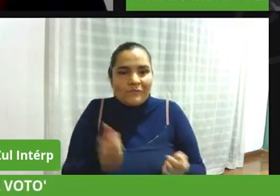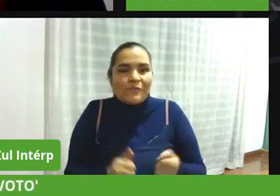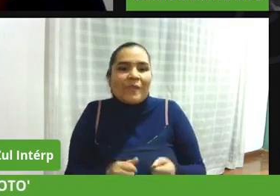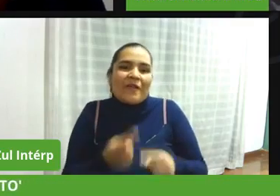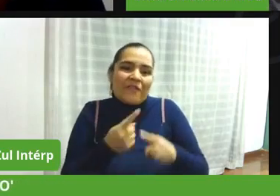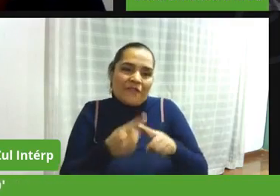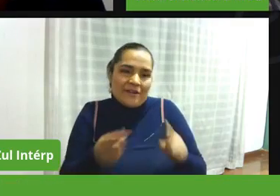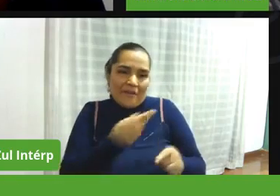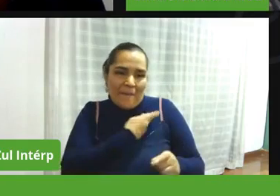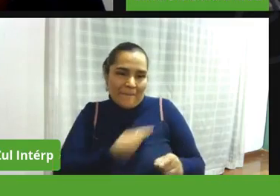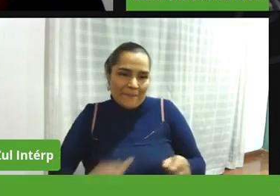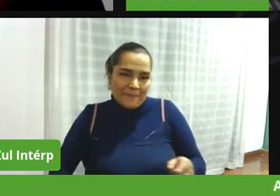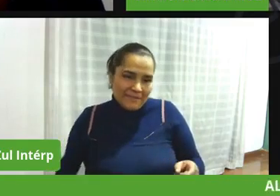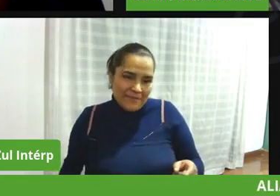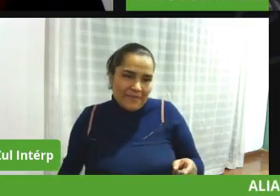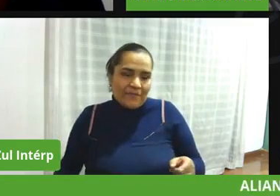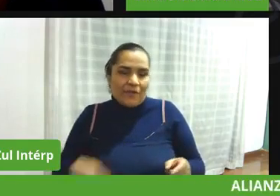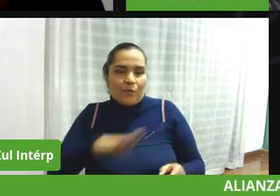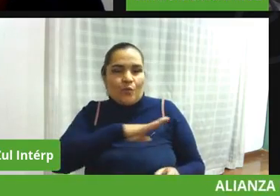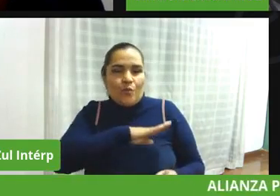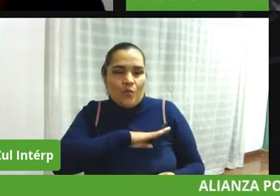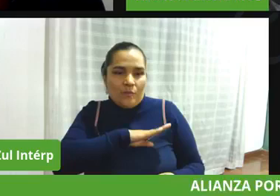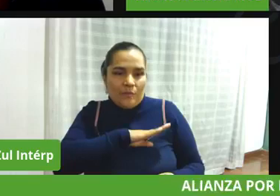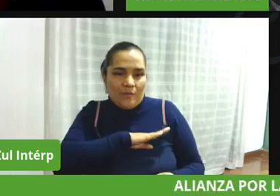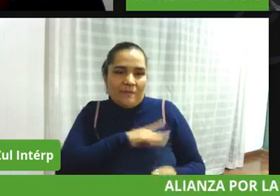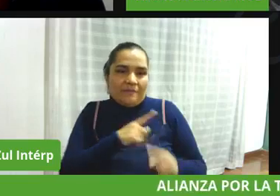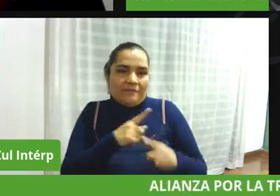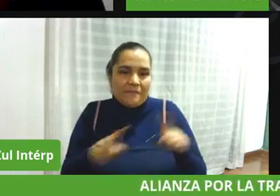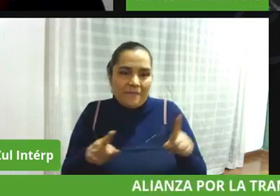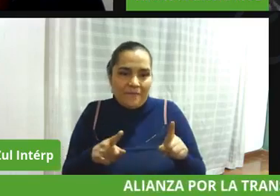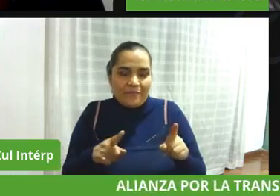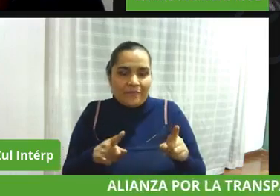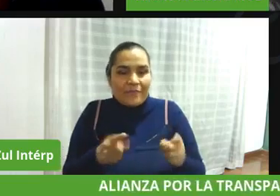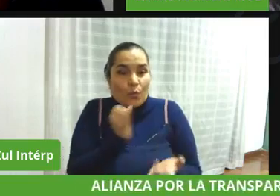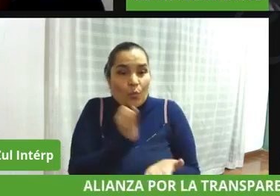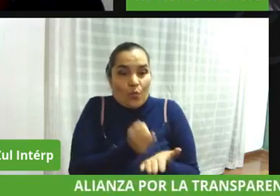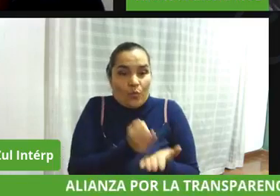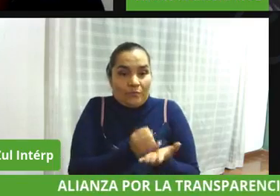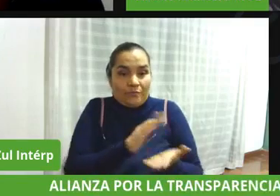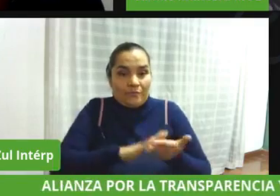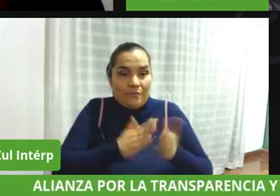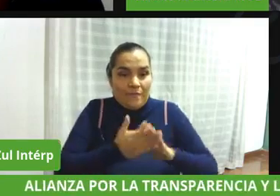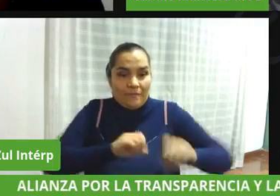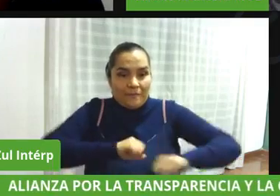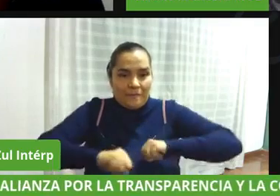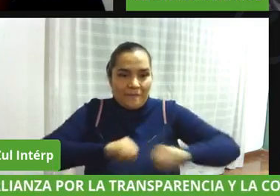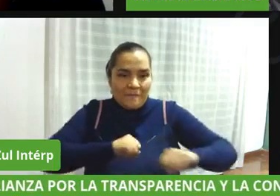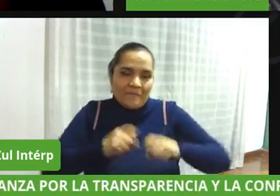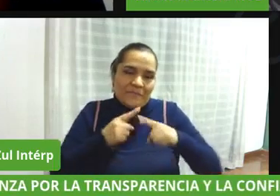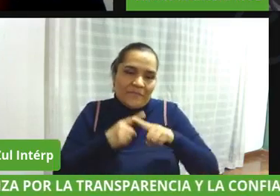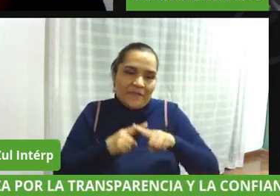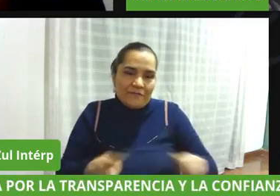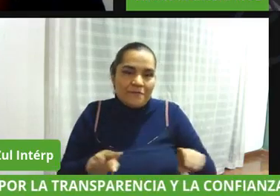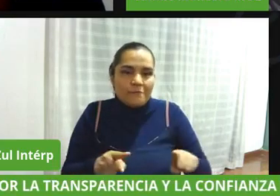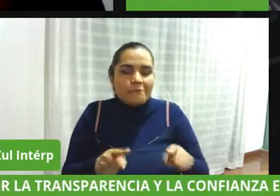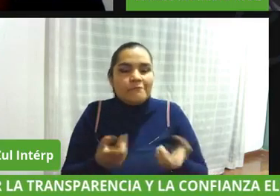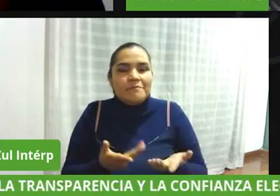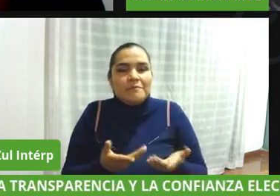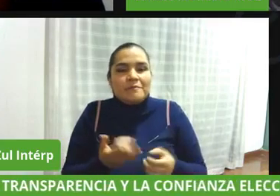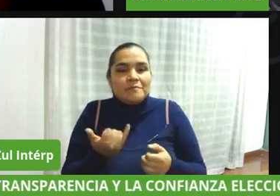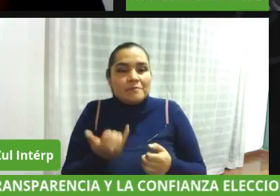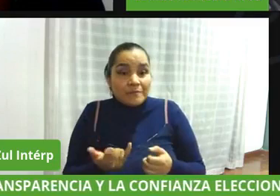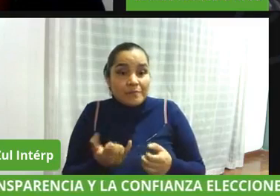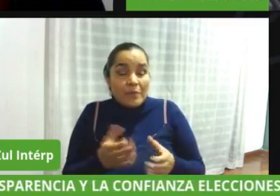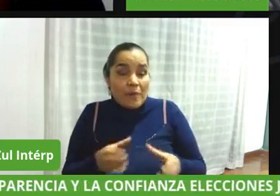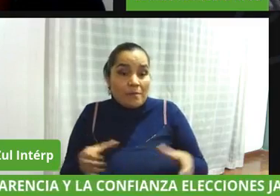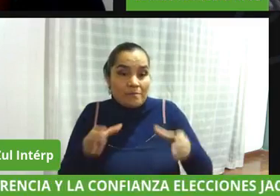de una alcaldía a lo que es una junta de acción comunal de hecho si vemos por ejemplo las elecciones a congreso a